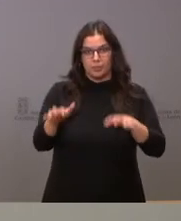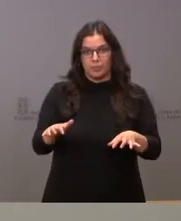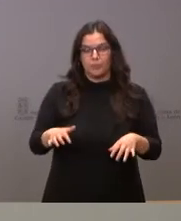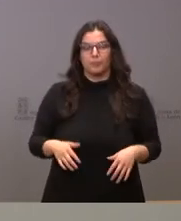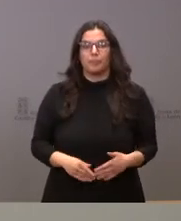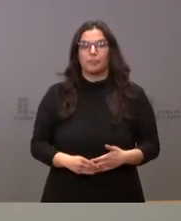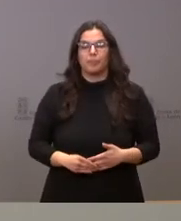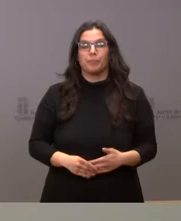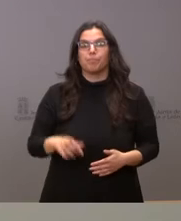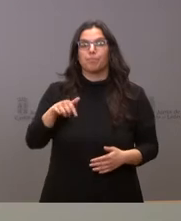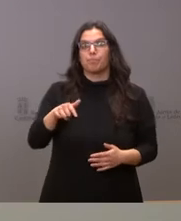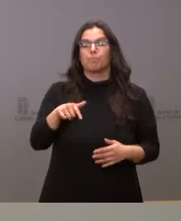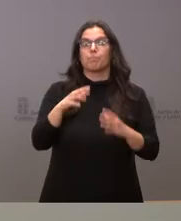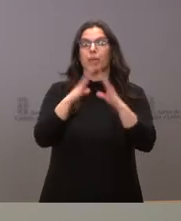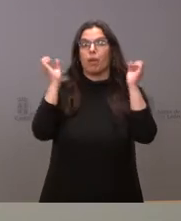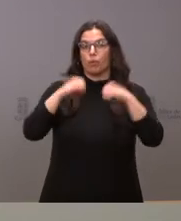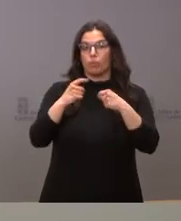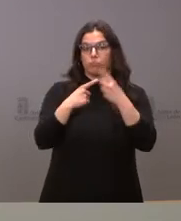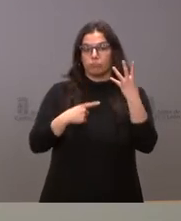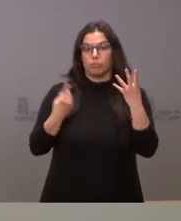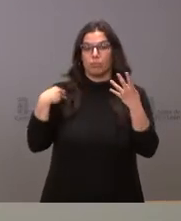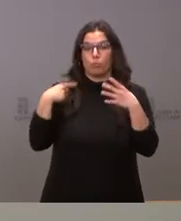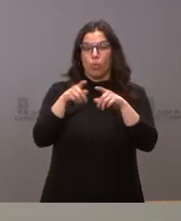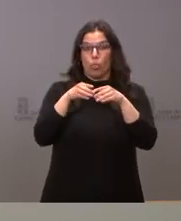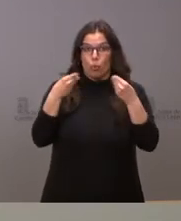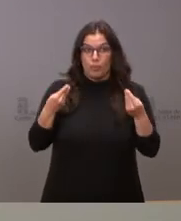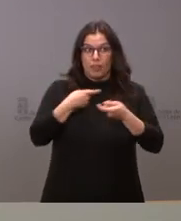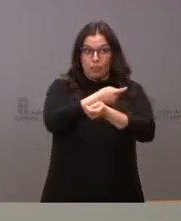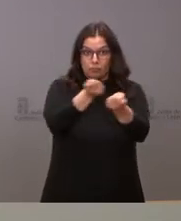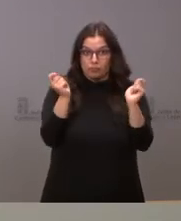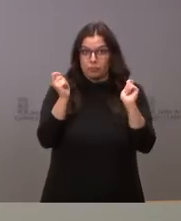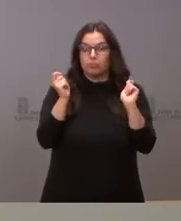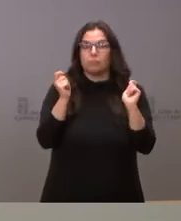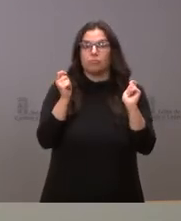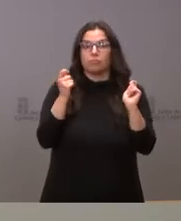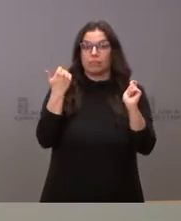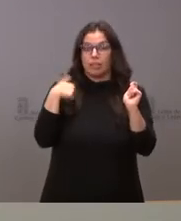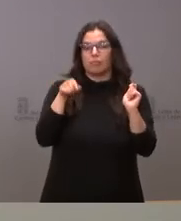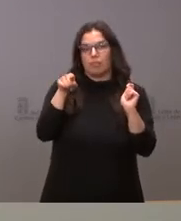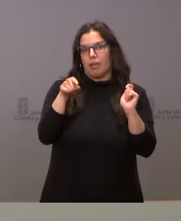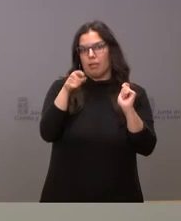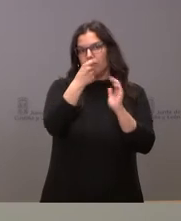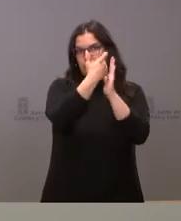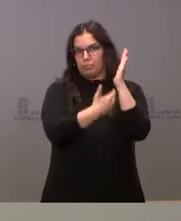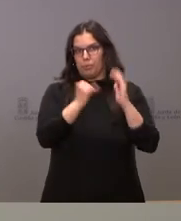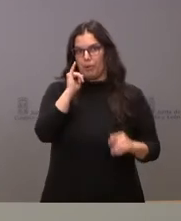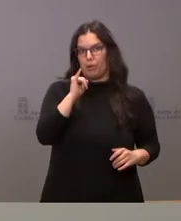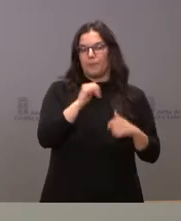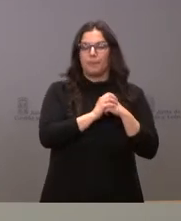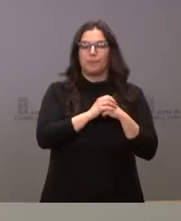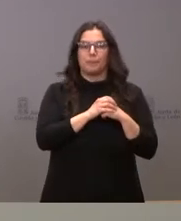donde hemos tomado una serie de acuerdos que figuran en la documentación que les hemos entregado. Antes de